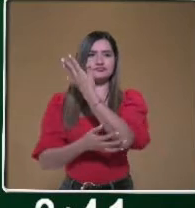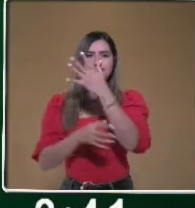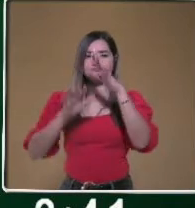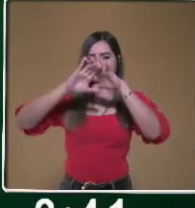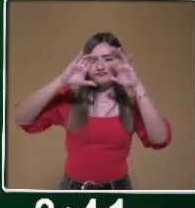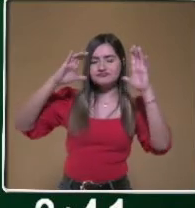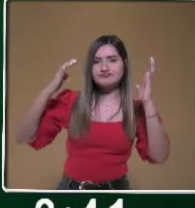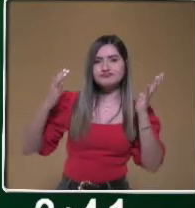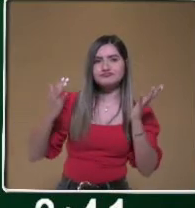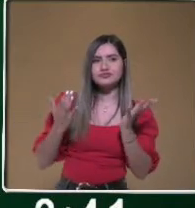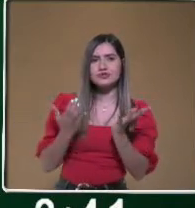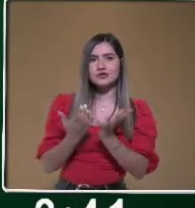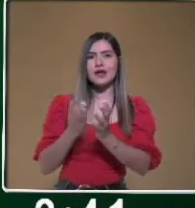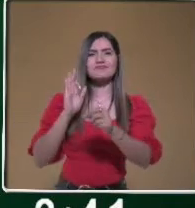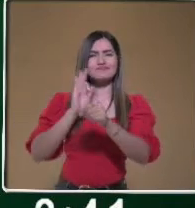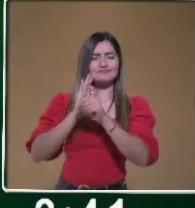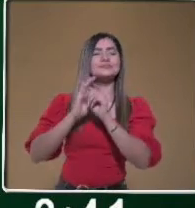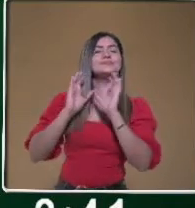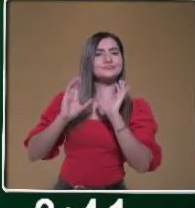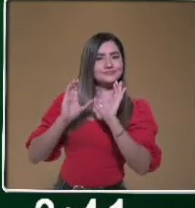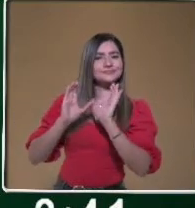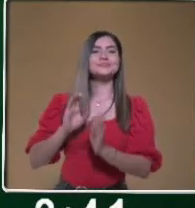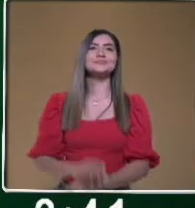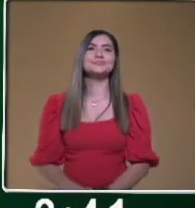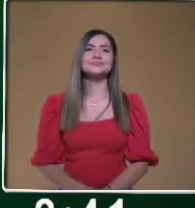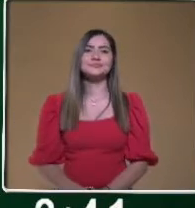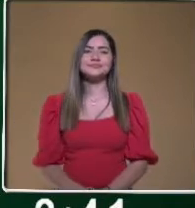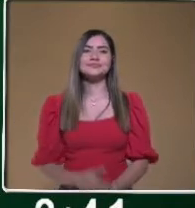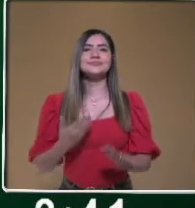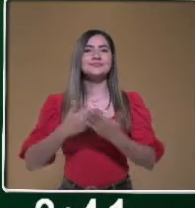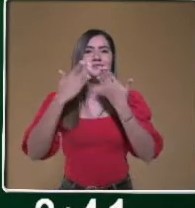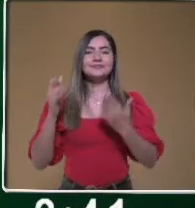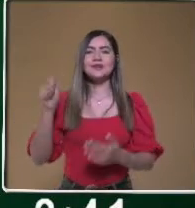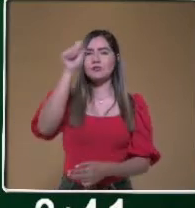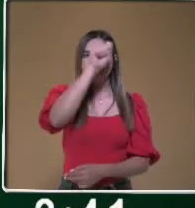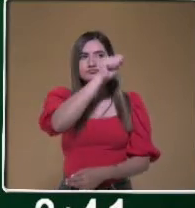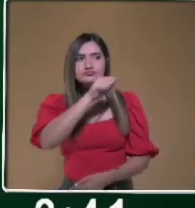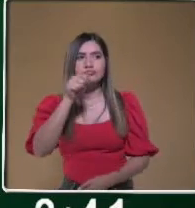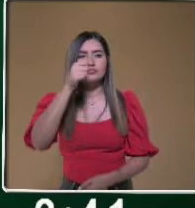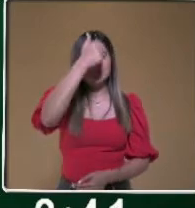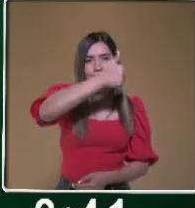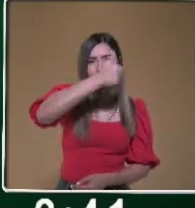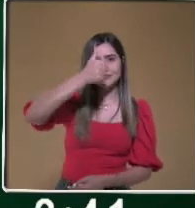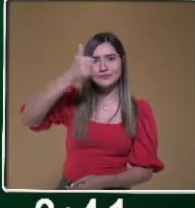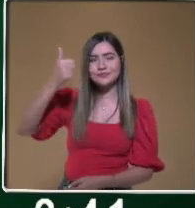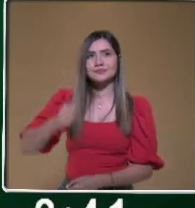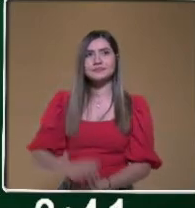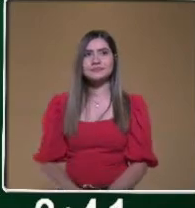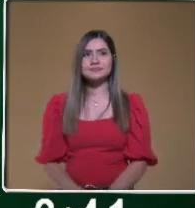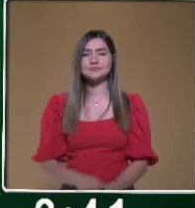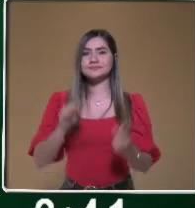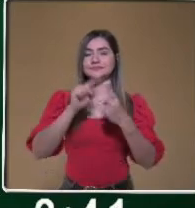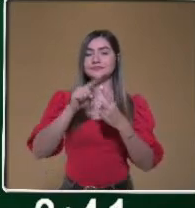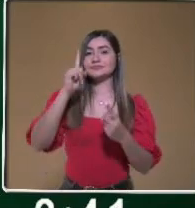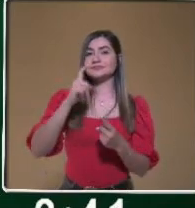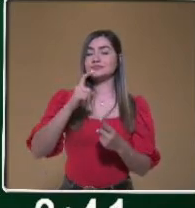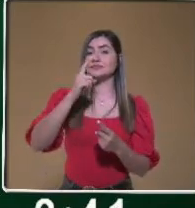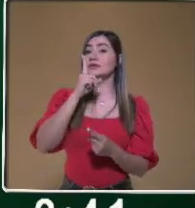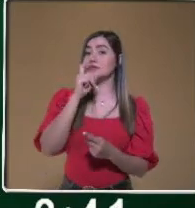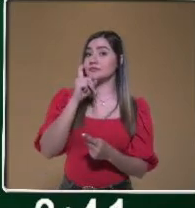gran medida. Vamos a encerrar algunos de ellos. Tenemos ahí, por ejemplo, tenemos una botella de agua.